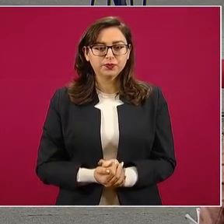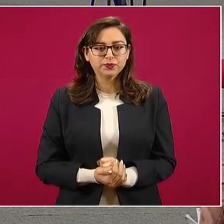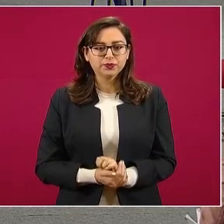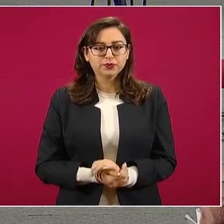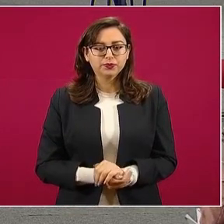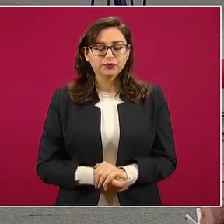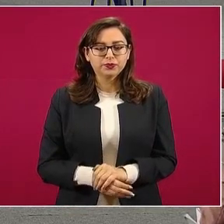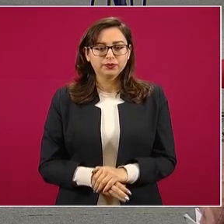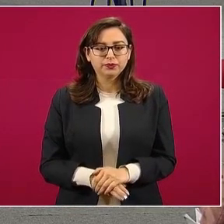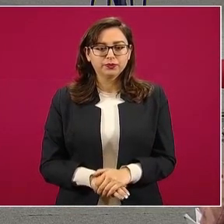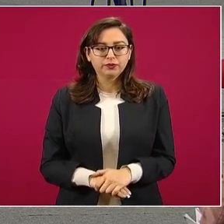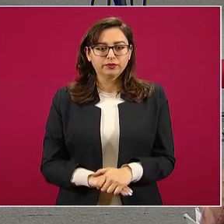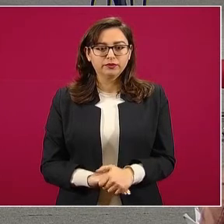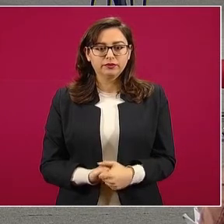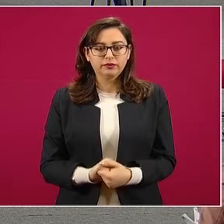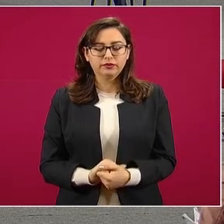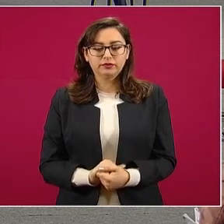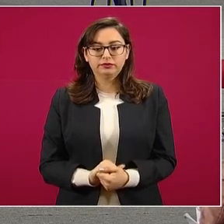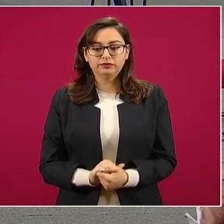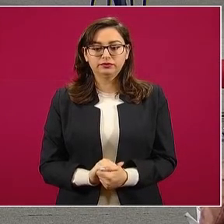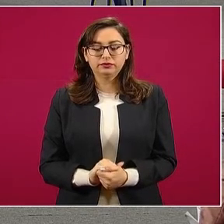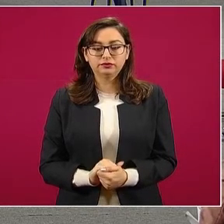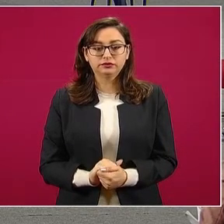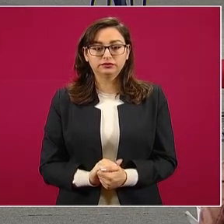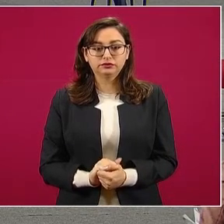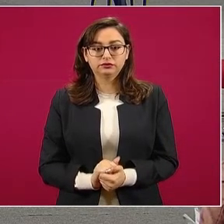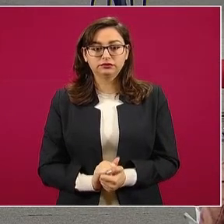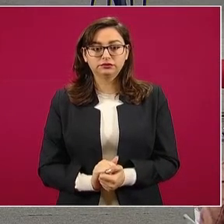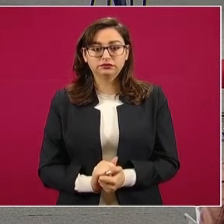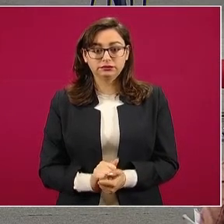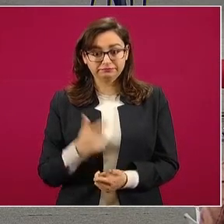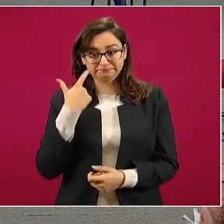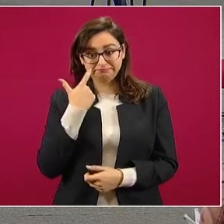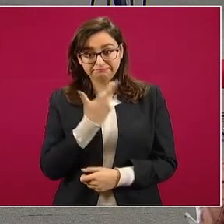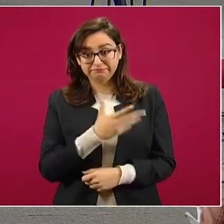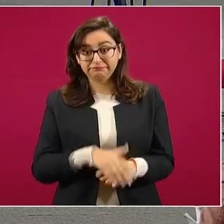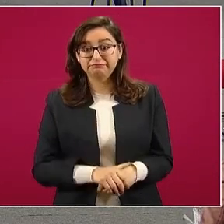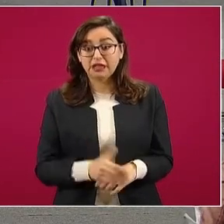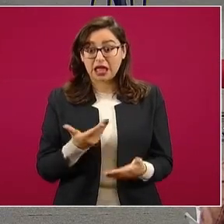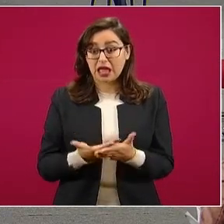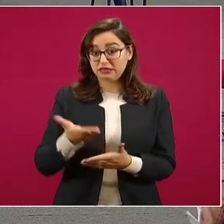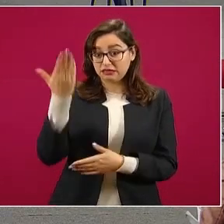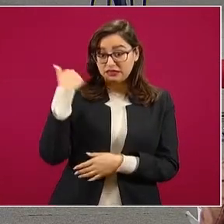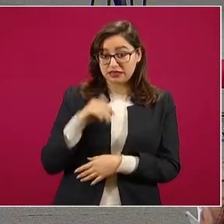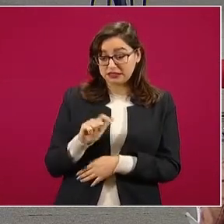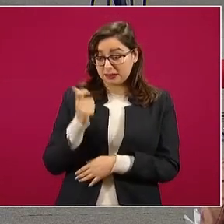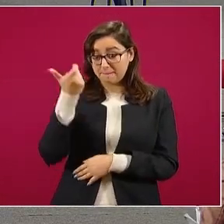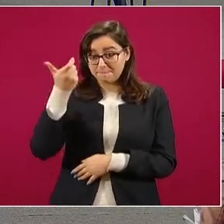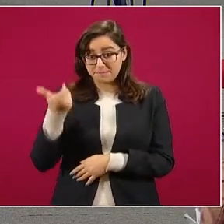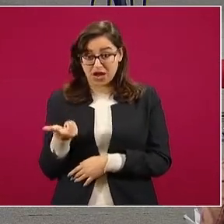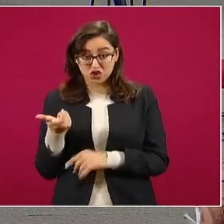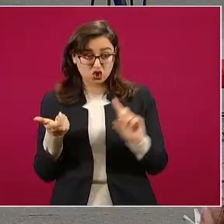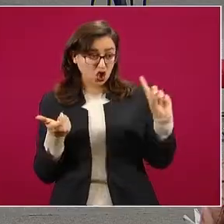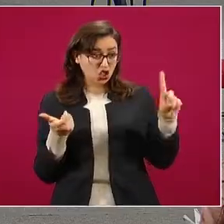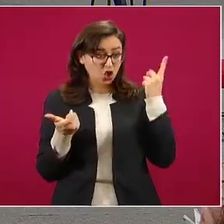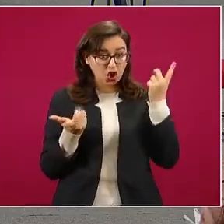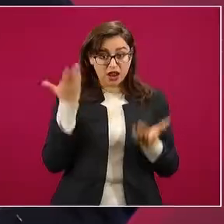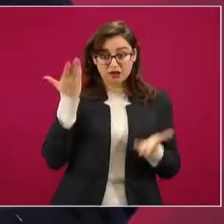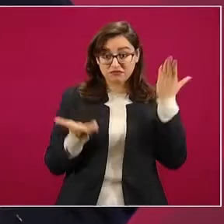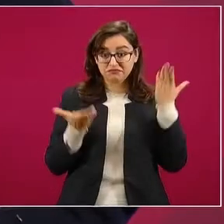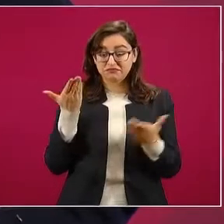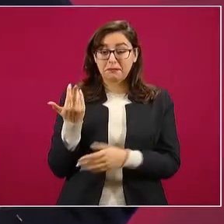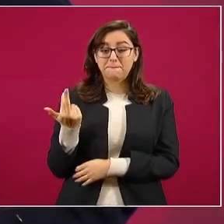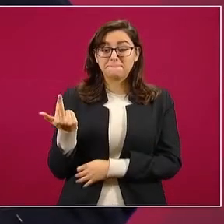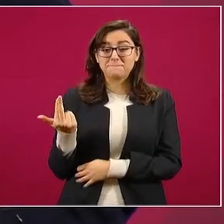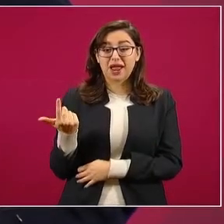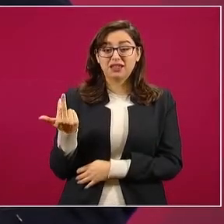Veinte. Saben que llegó a estar a más de veinticinco por dólar con la